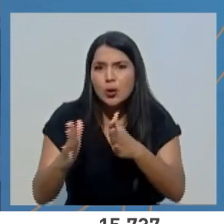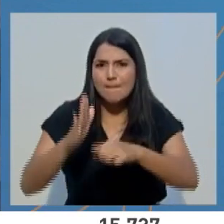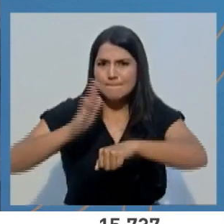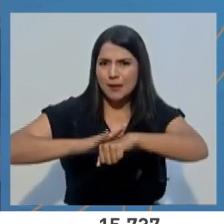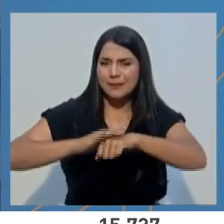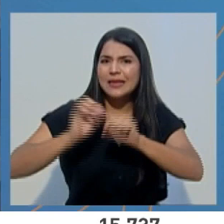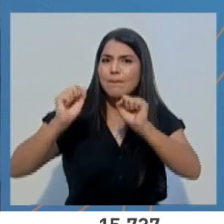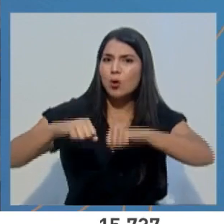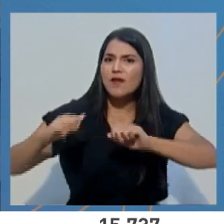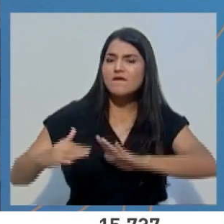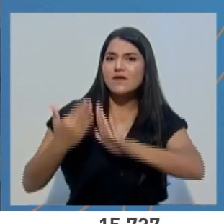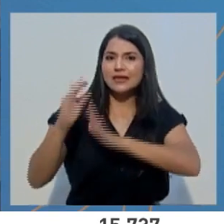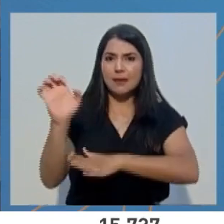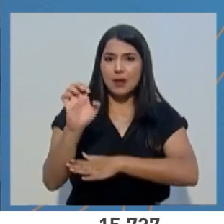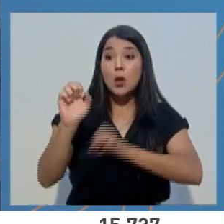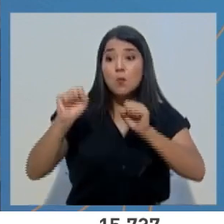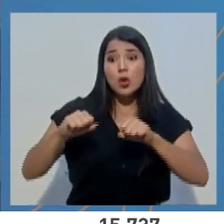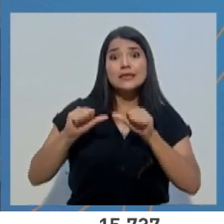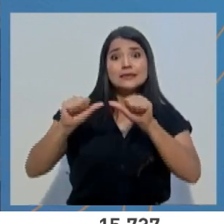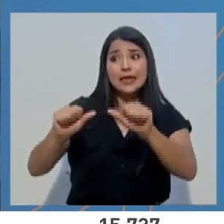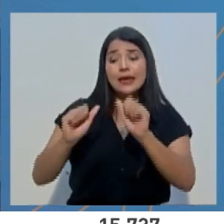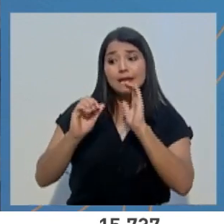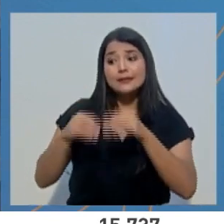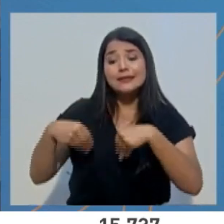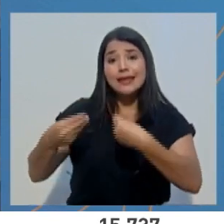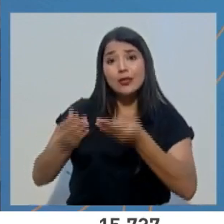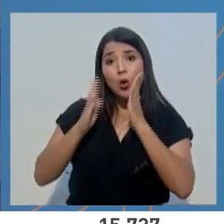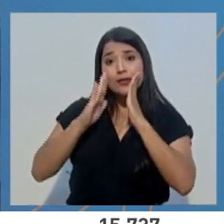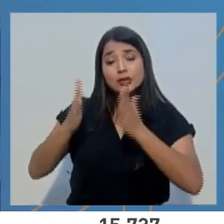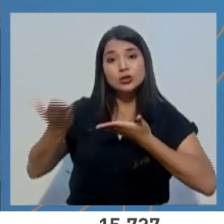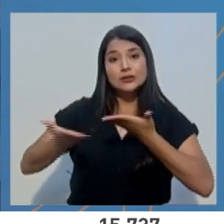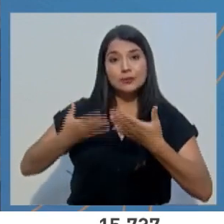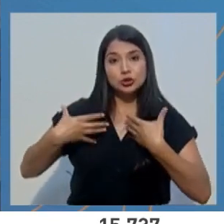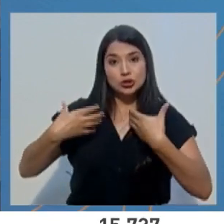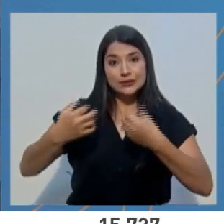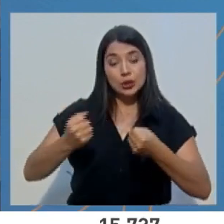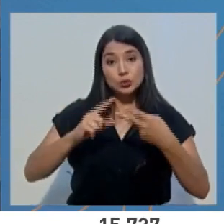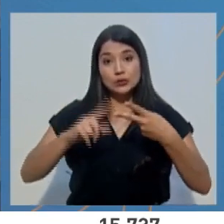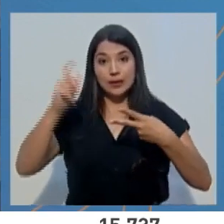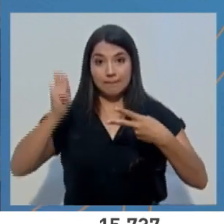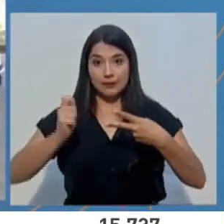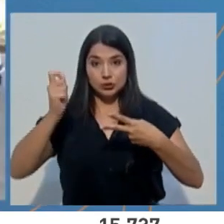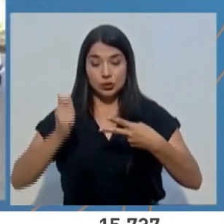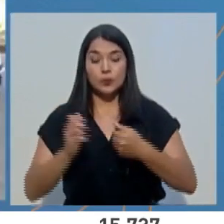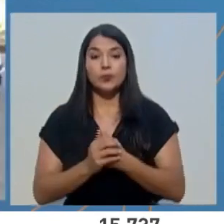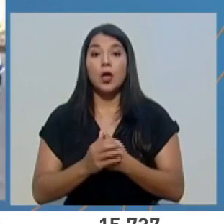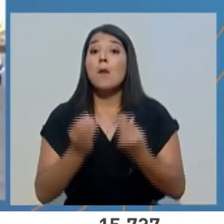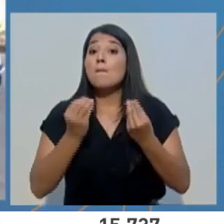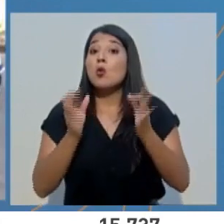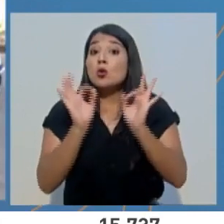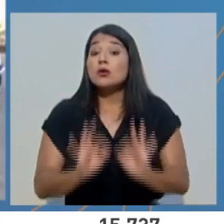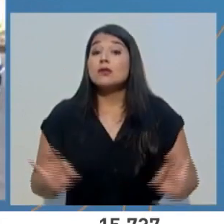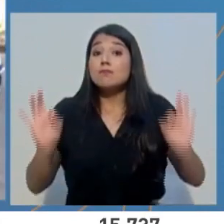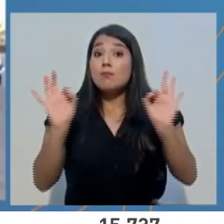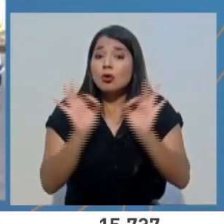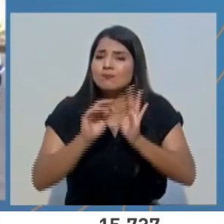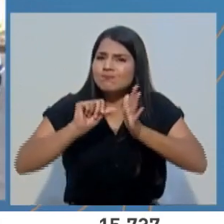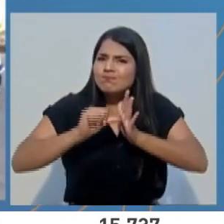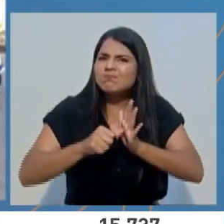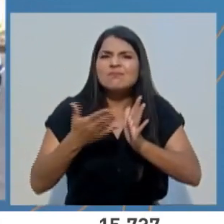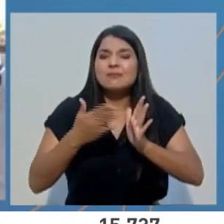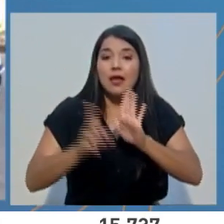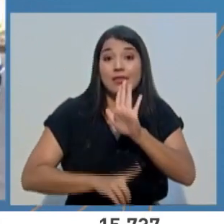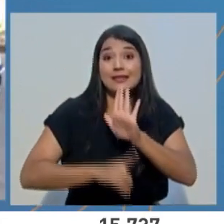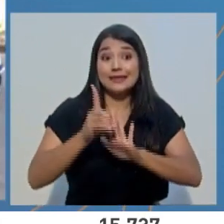y asegurar la continuidad de prestación de servicios de salud y de pensiones. Es importante destacar el